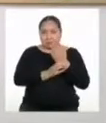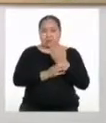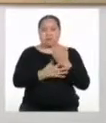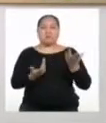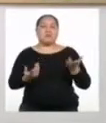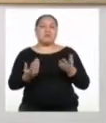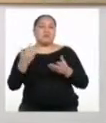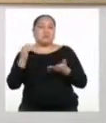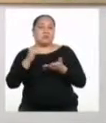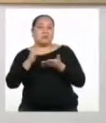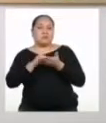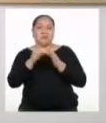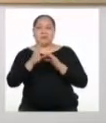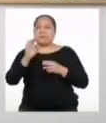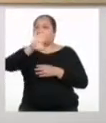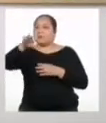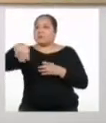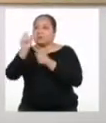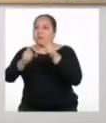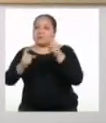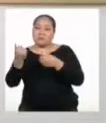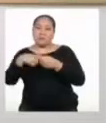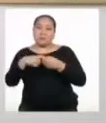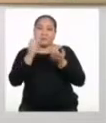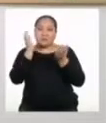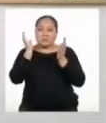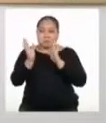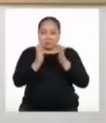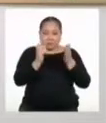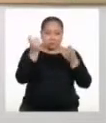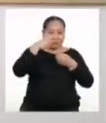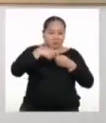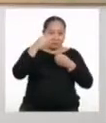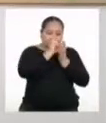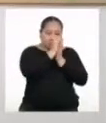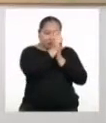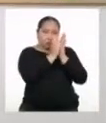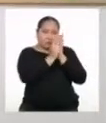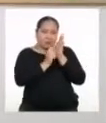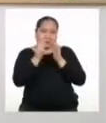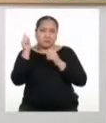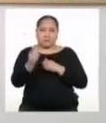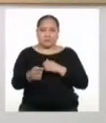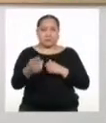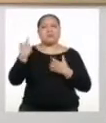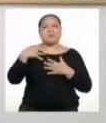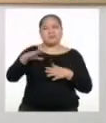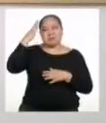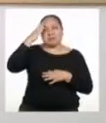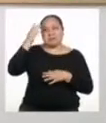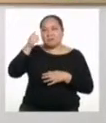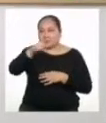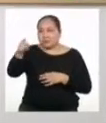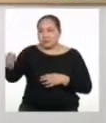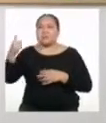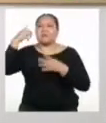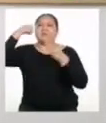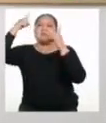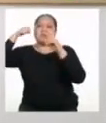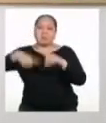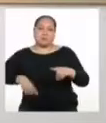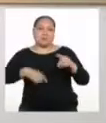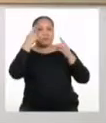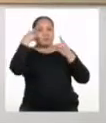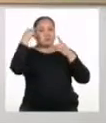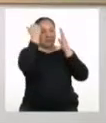de convivencia es que todos los involucrados participan en su elaboración. De esa manera podemos estar más seguros en que se encuentran de acuerdo